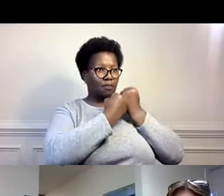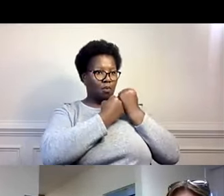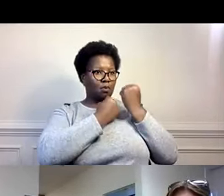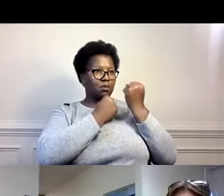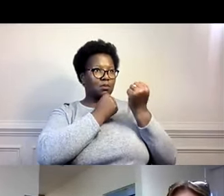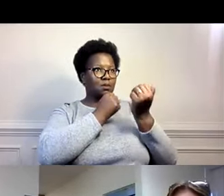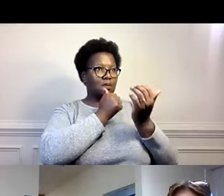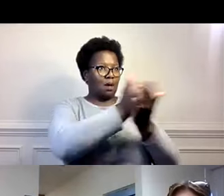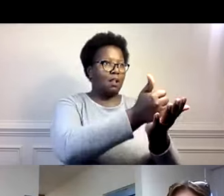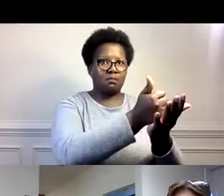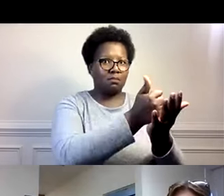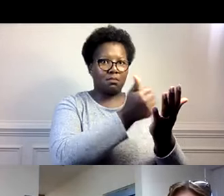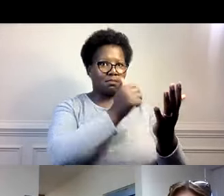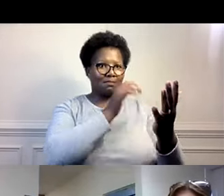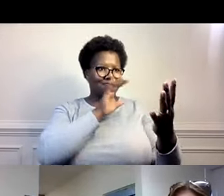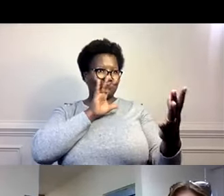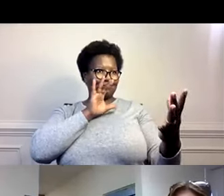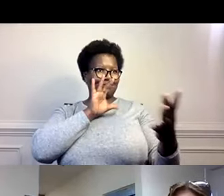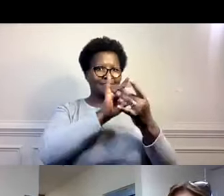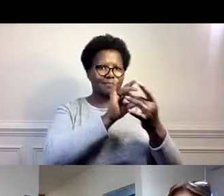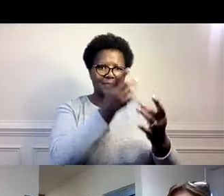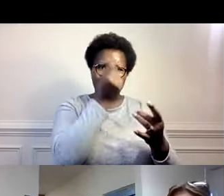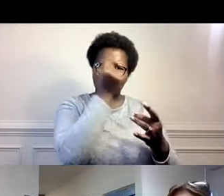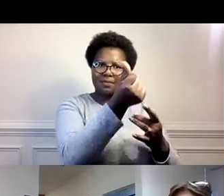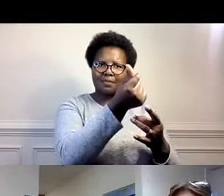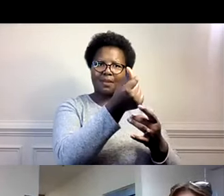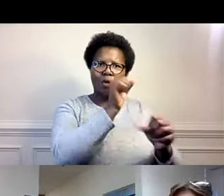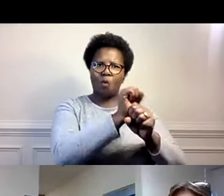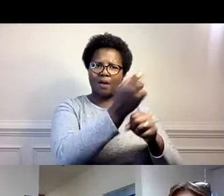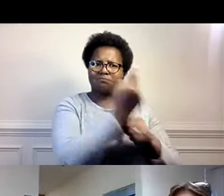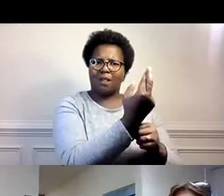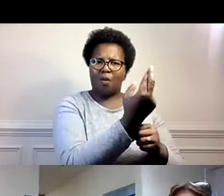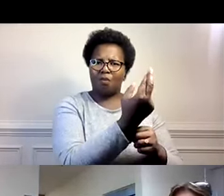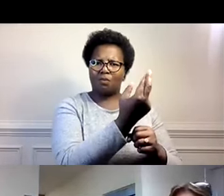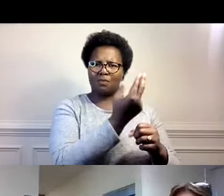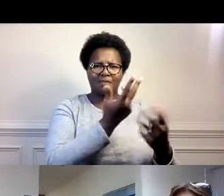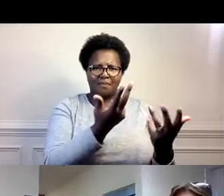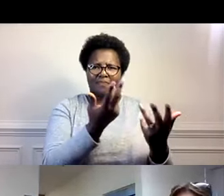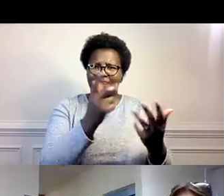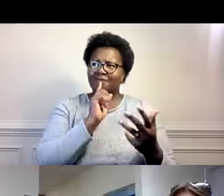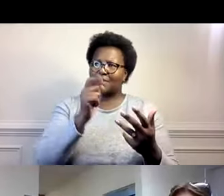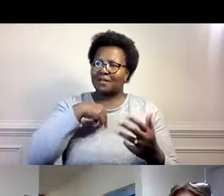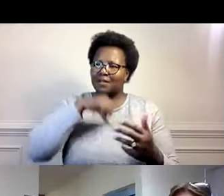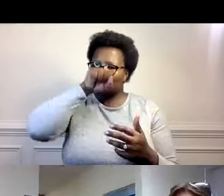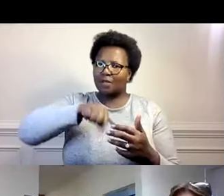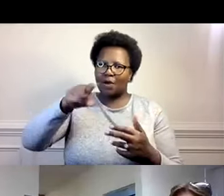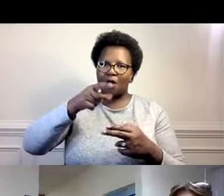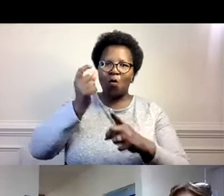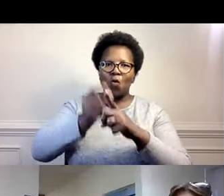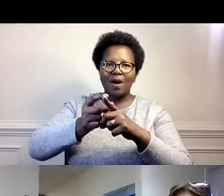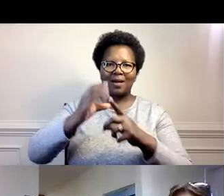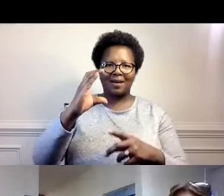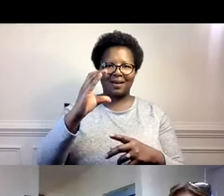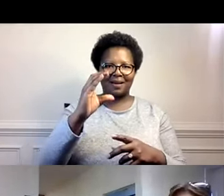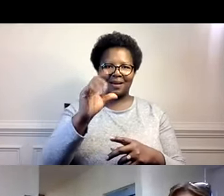hacer el trabajo ni recibir esos servicios si uno no se lleva bien con esa persona. Entonces me encanta esa palabra,